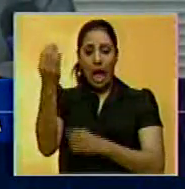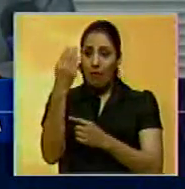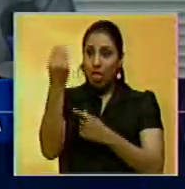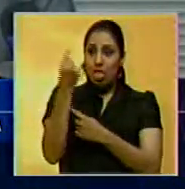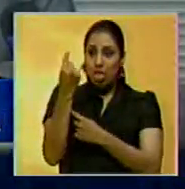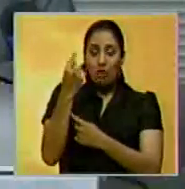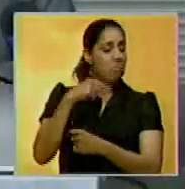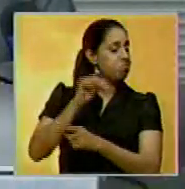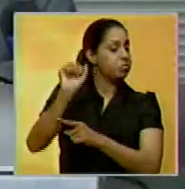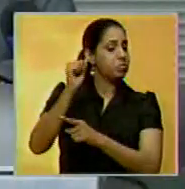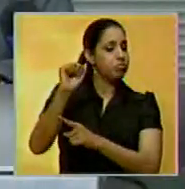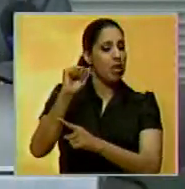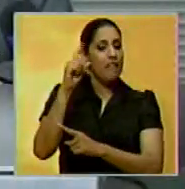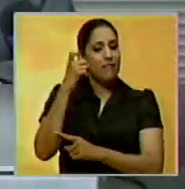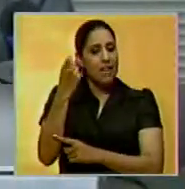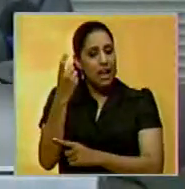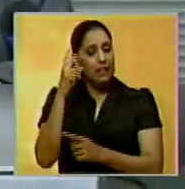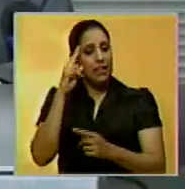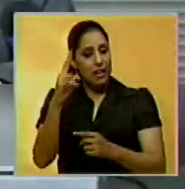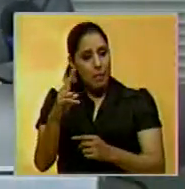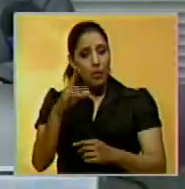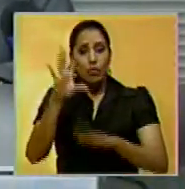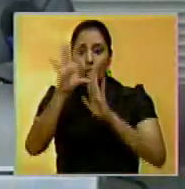por el Tribunal Supremo de Justicia en sala constitucional.